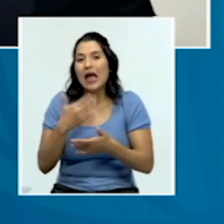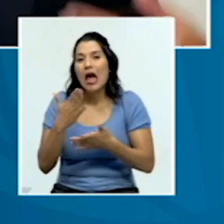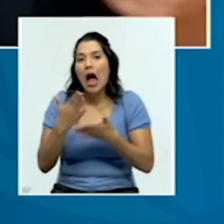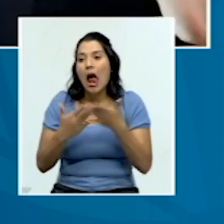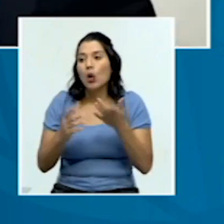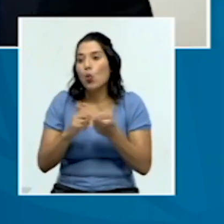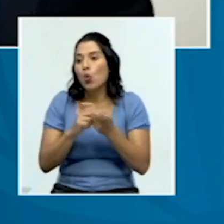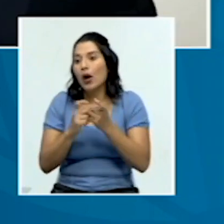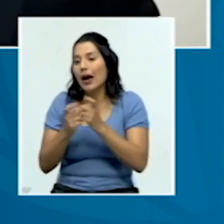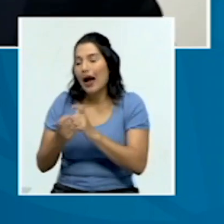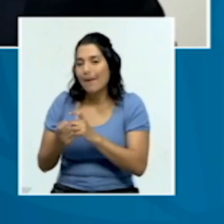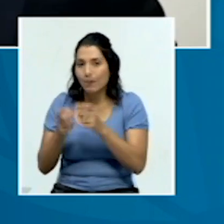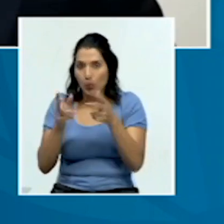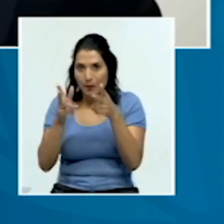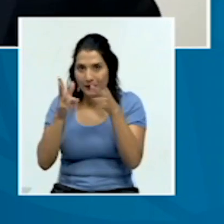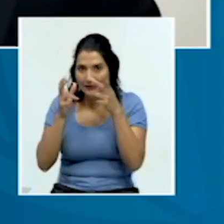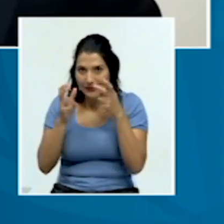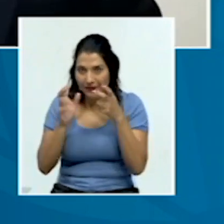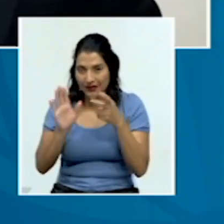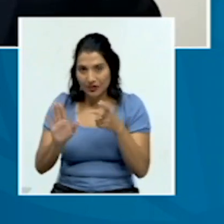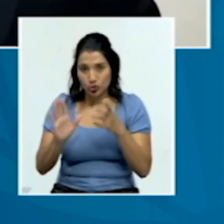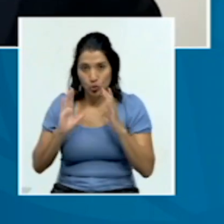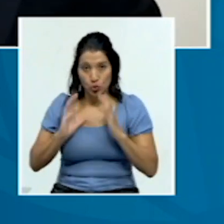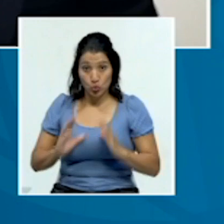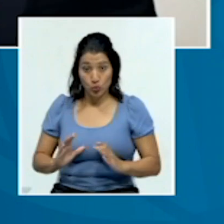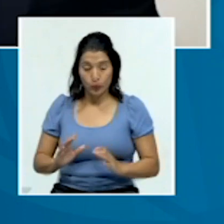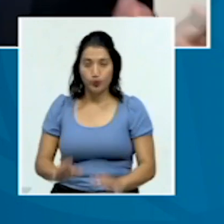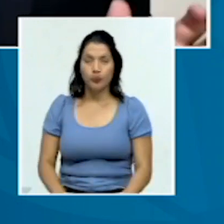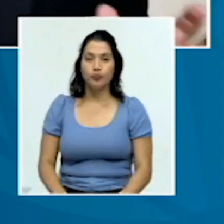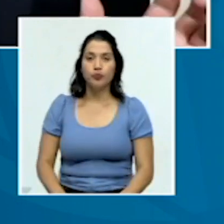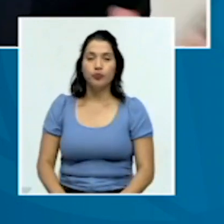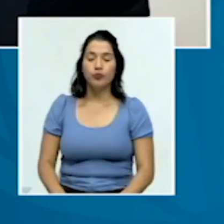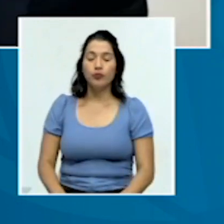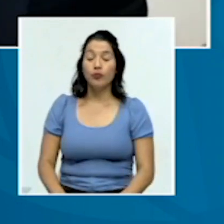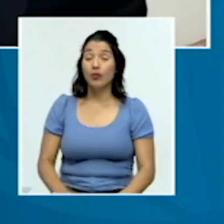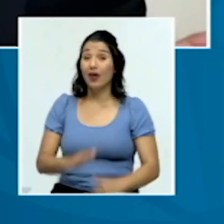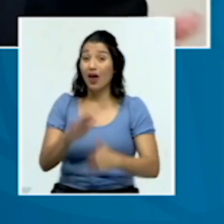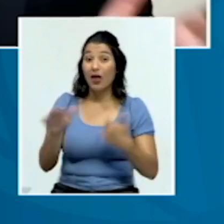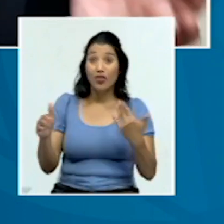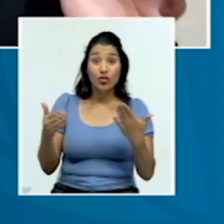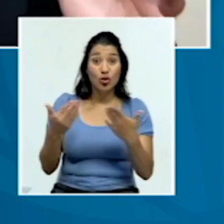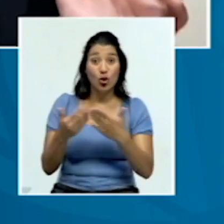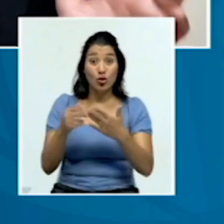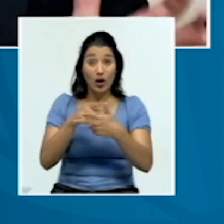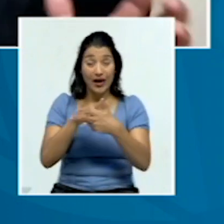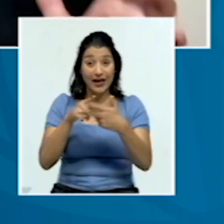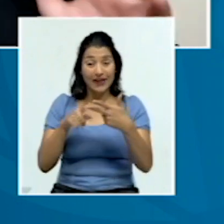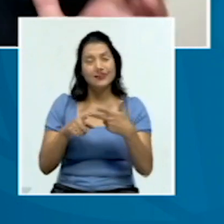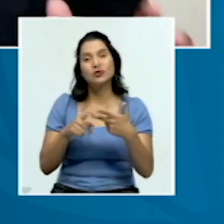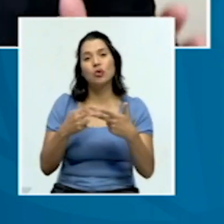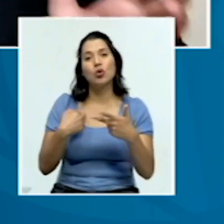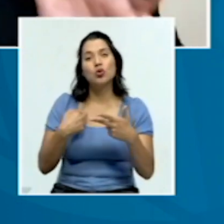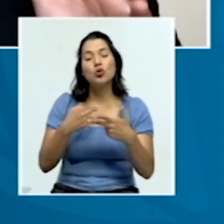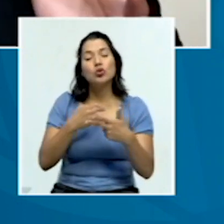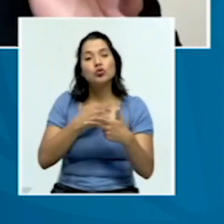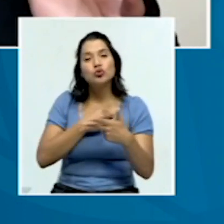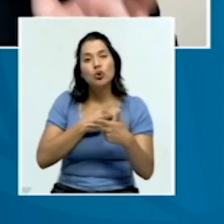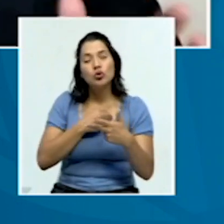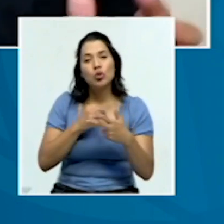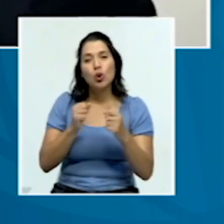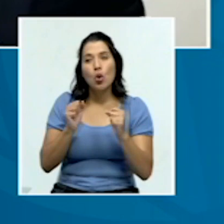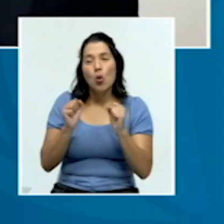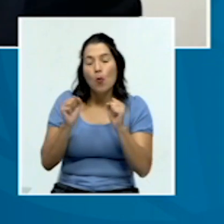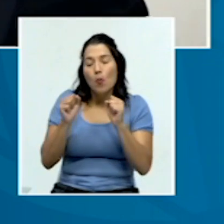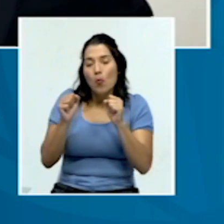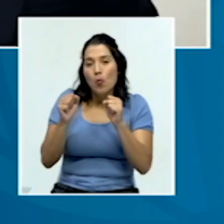cambio perceptivo en su organismo. Todo esto se visualiza de una manera pues muy